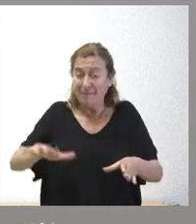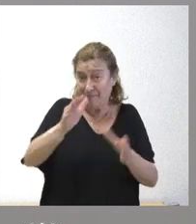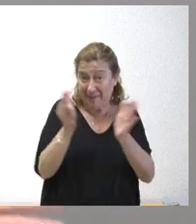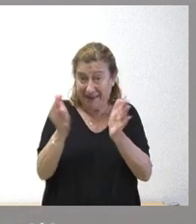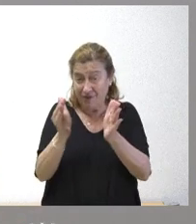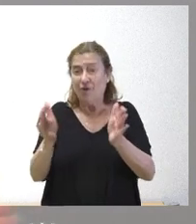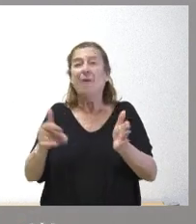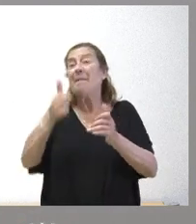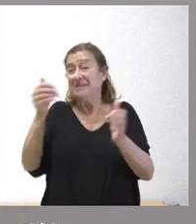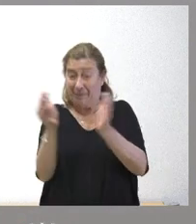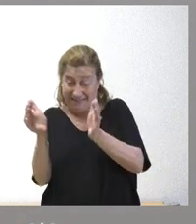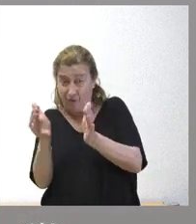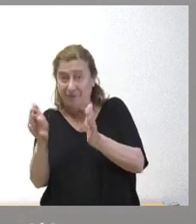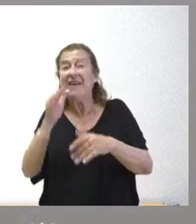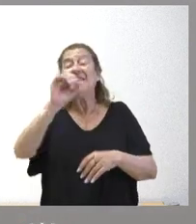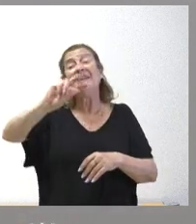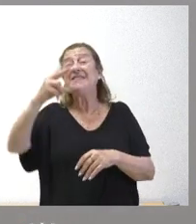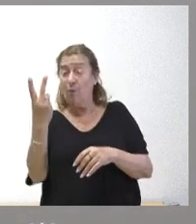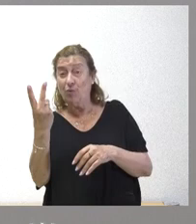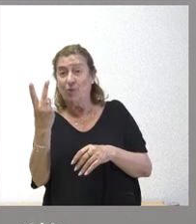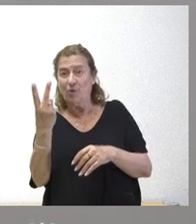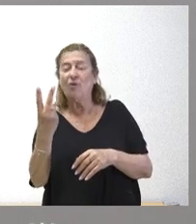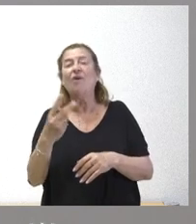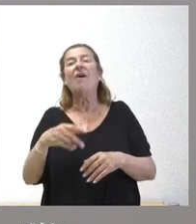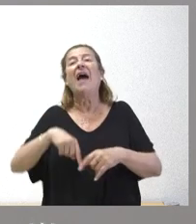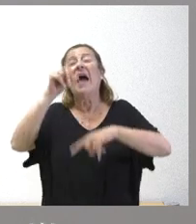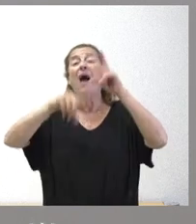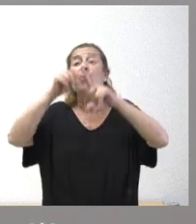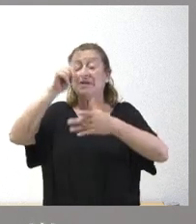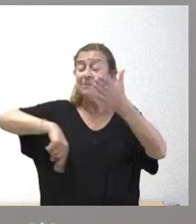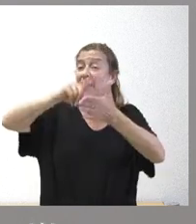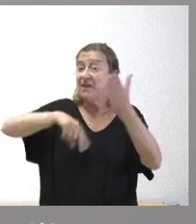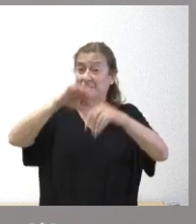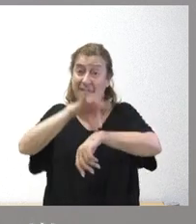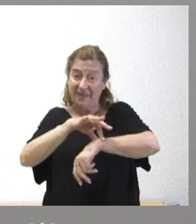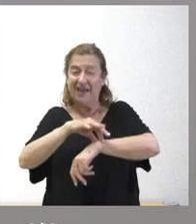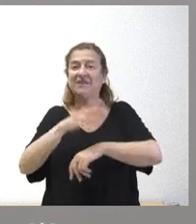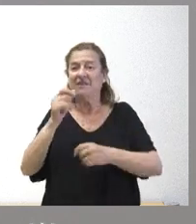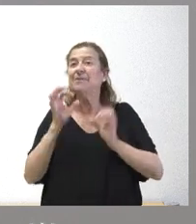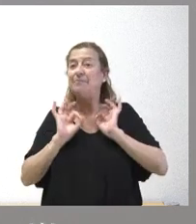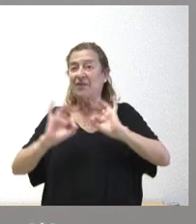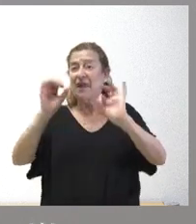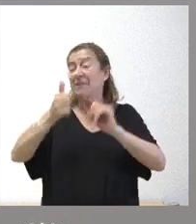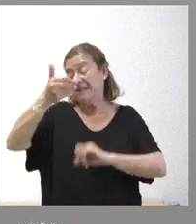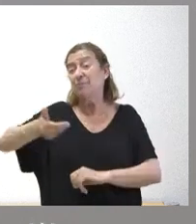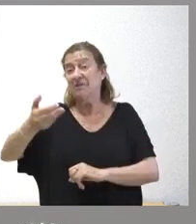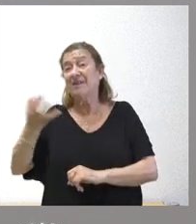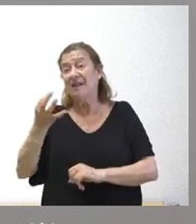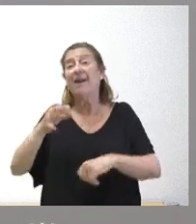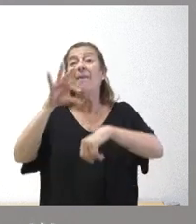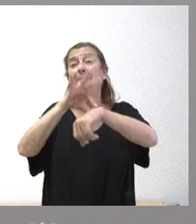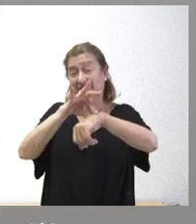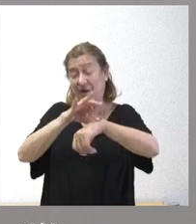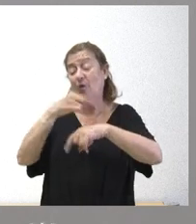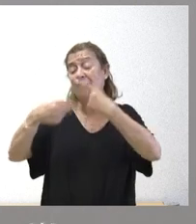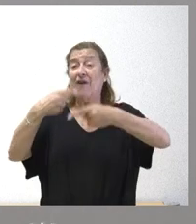los más pequeños y en segundo lugar determinadas especialidades médicas y específicamente de forma más importante la medicina